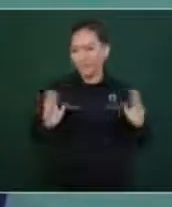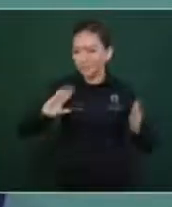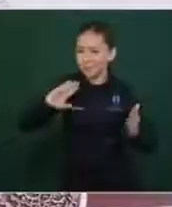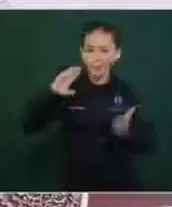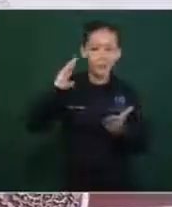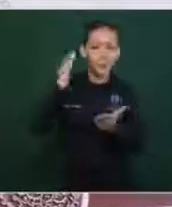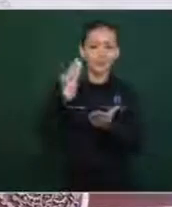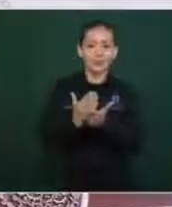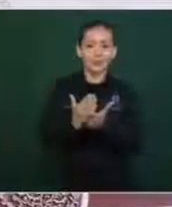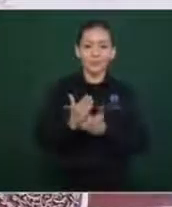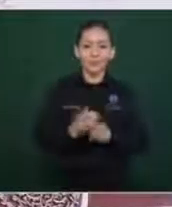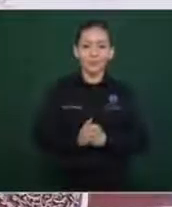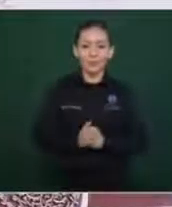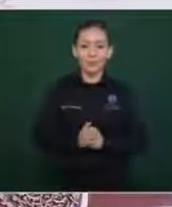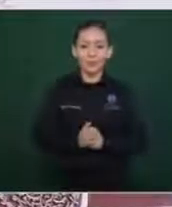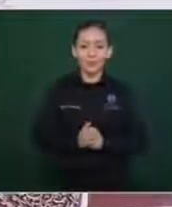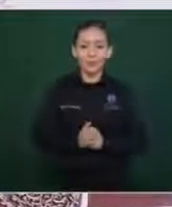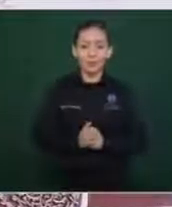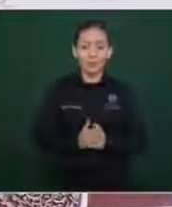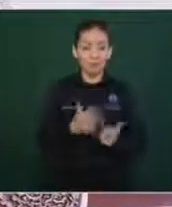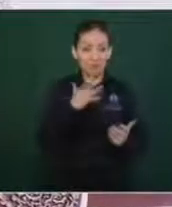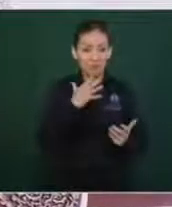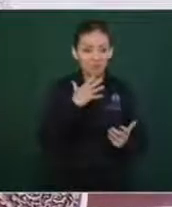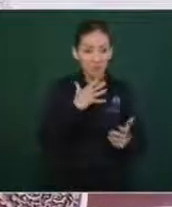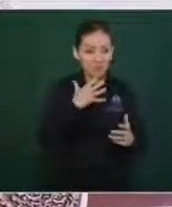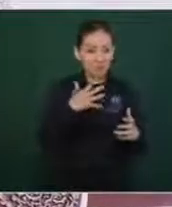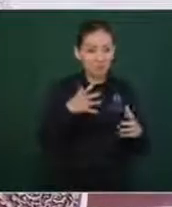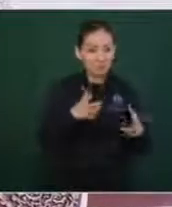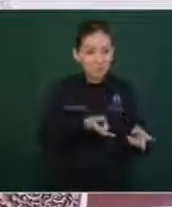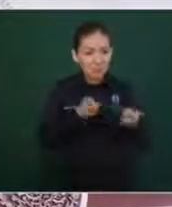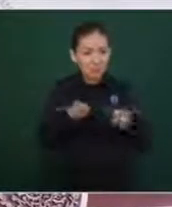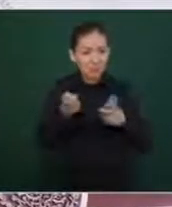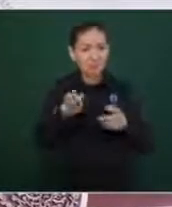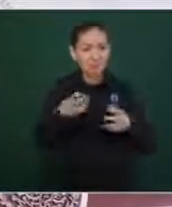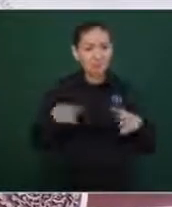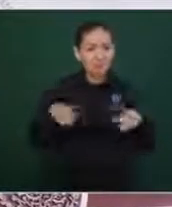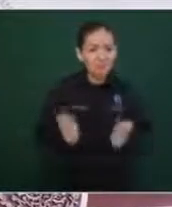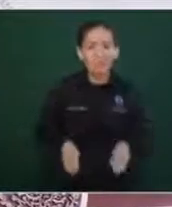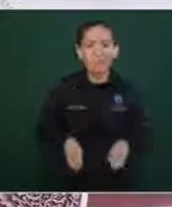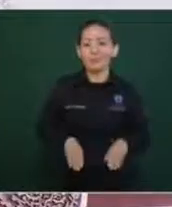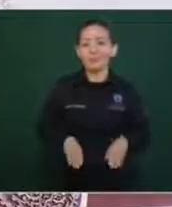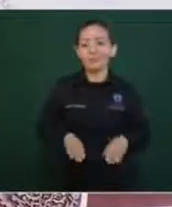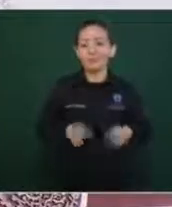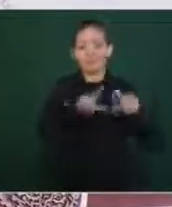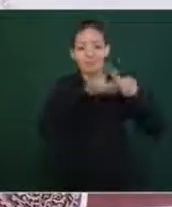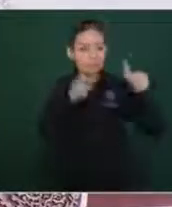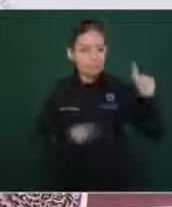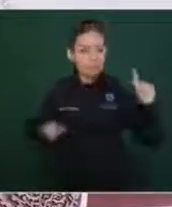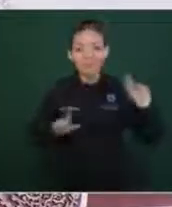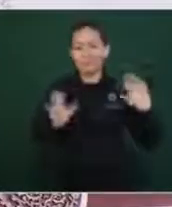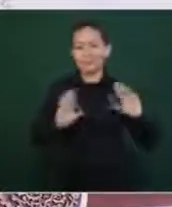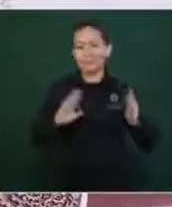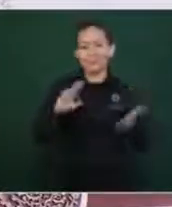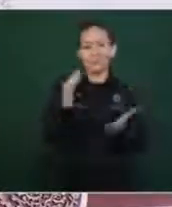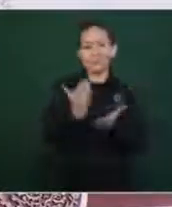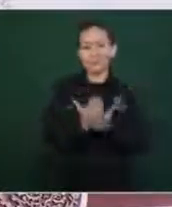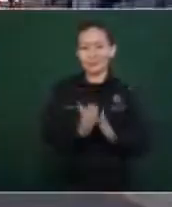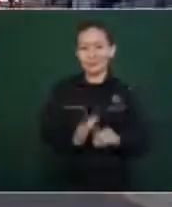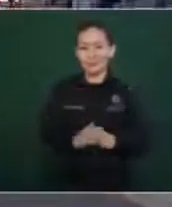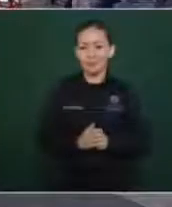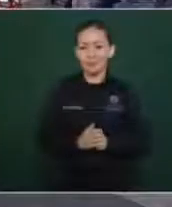de la corrupción en todo el país. Entonces, lo que plantea el Senado,